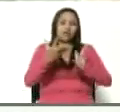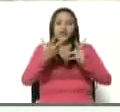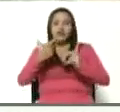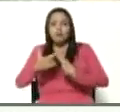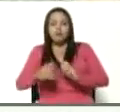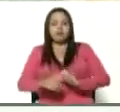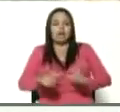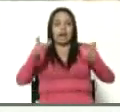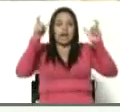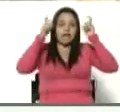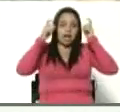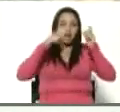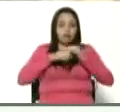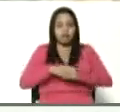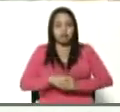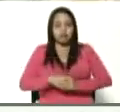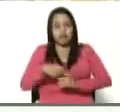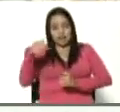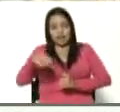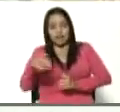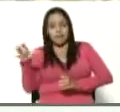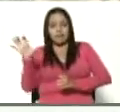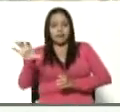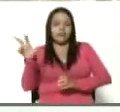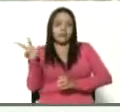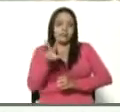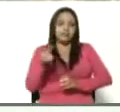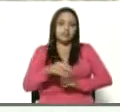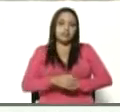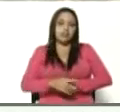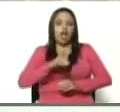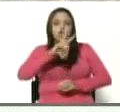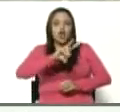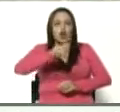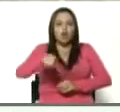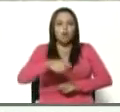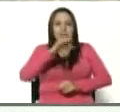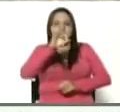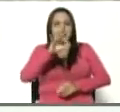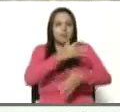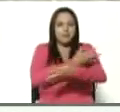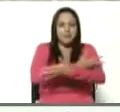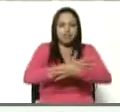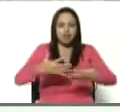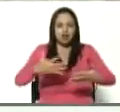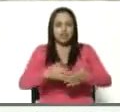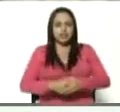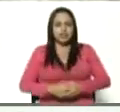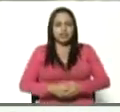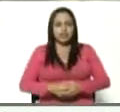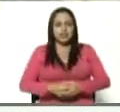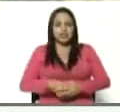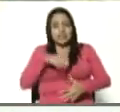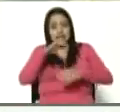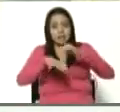ganadero del país, 2,3 millones de semovientes.